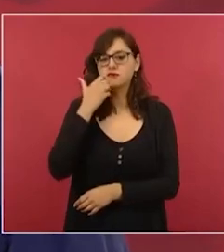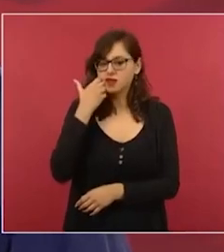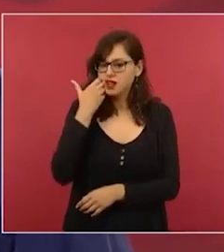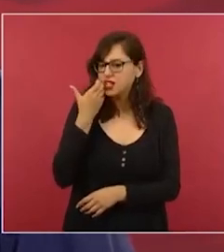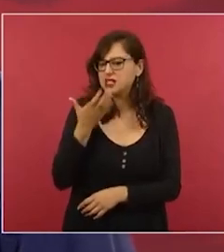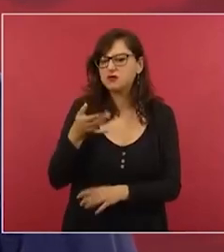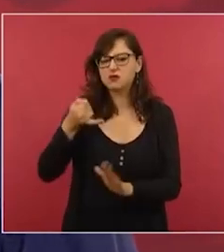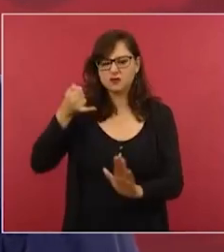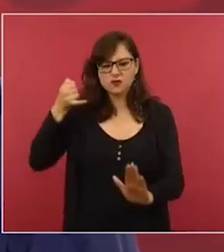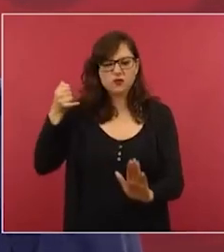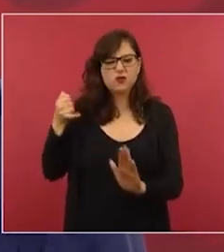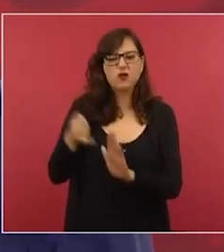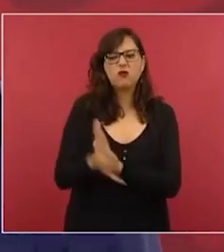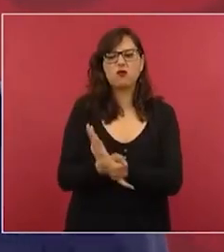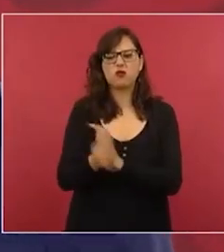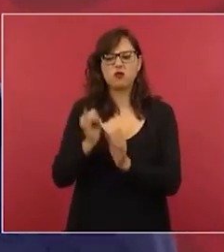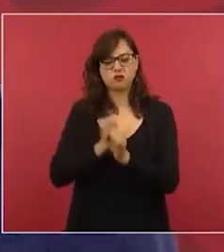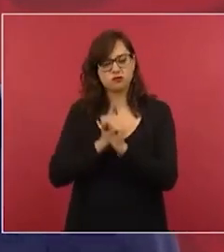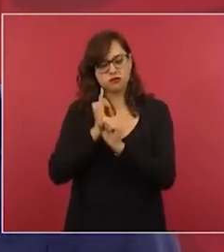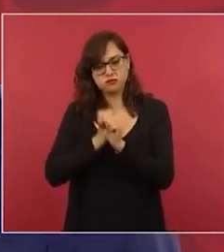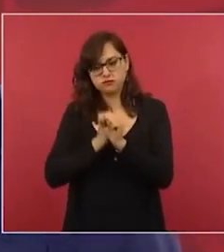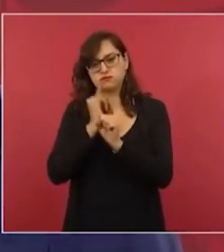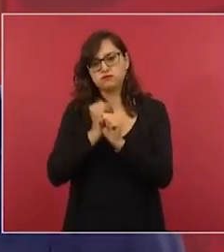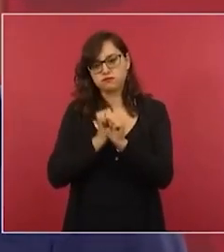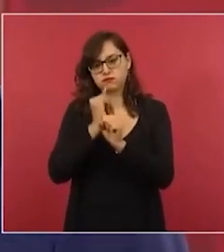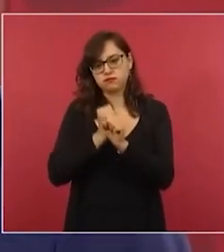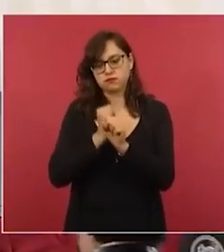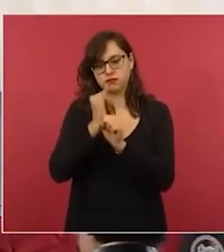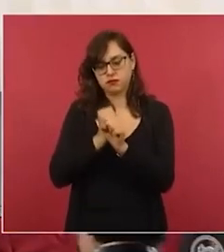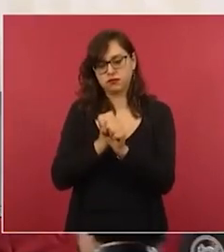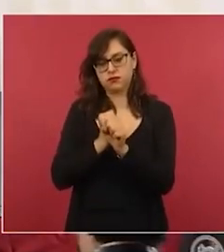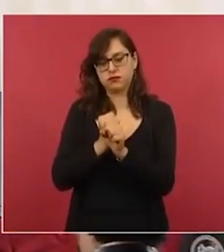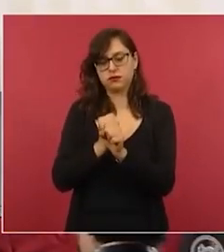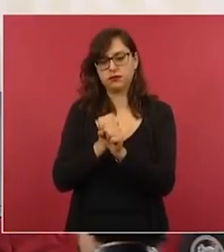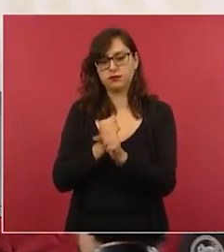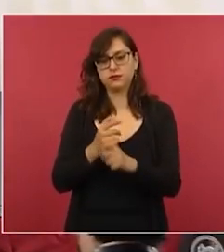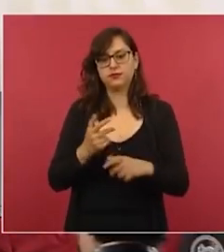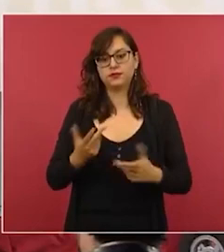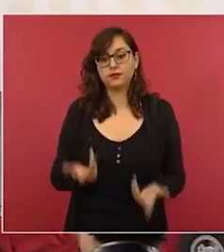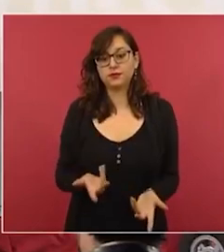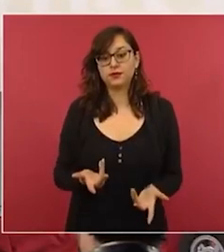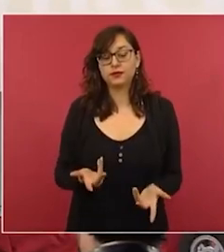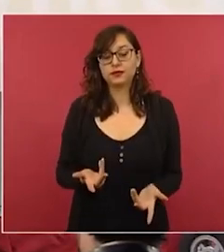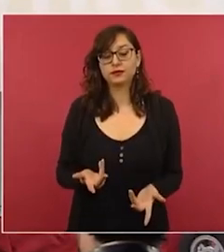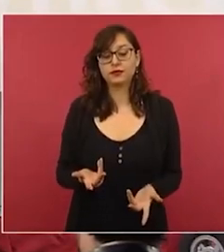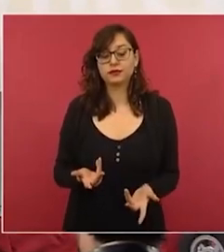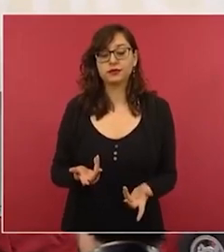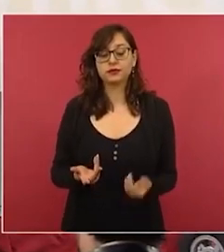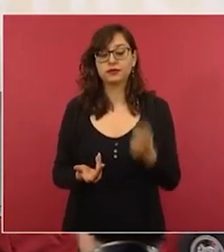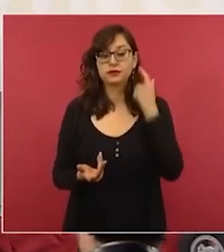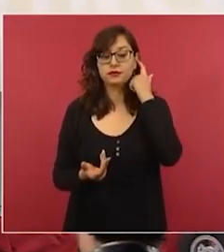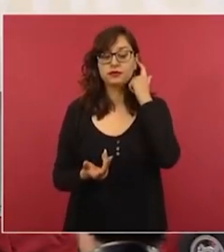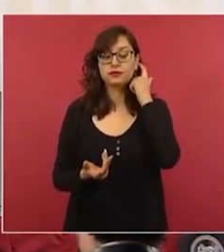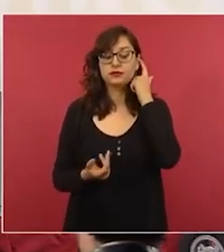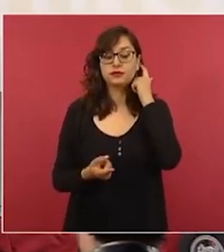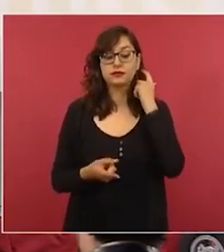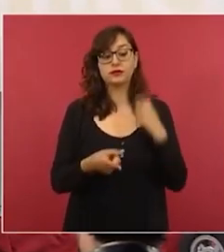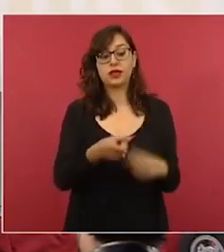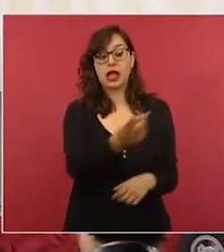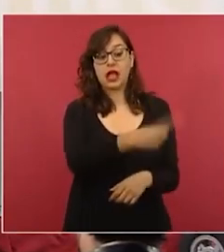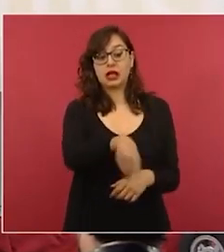al fondo yo lo comentaba hace unos días esto no les gusta a nuestros